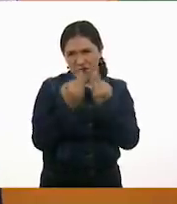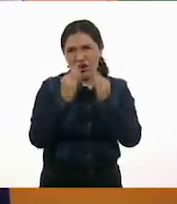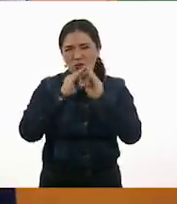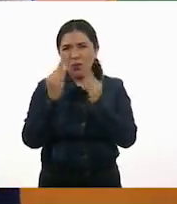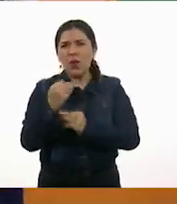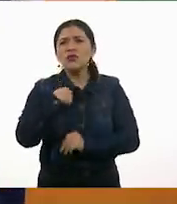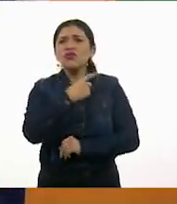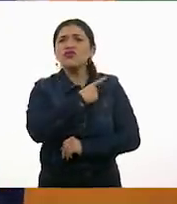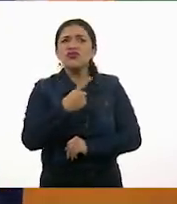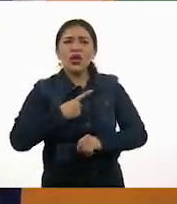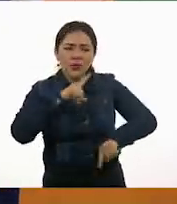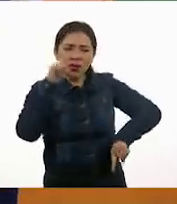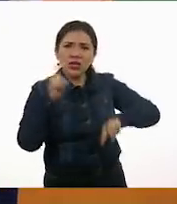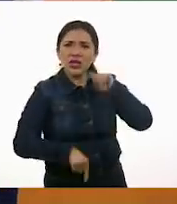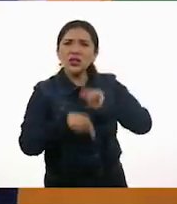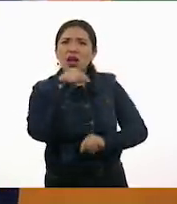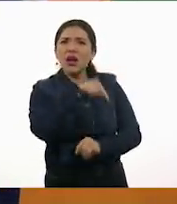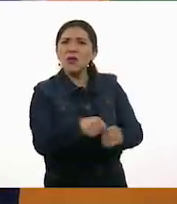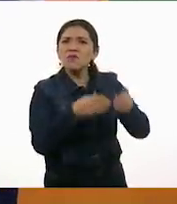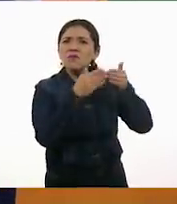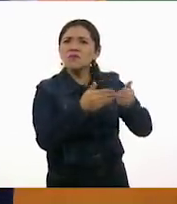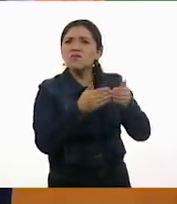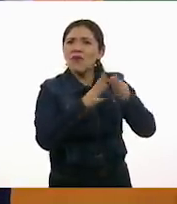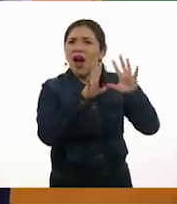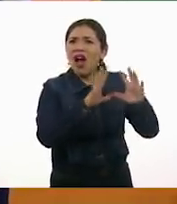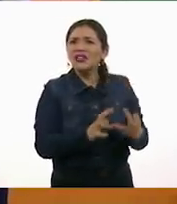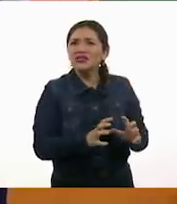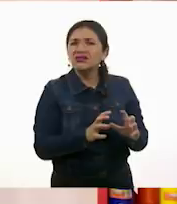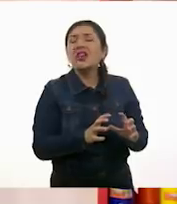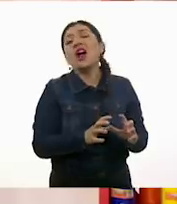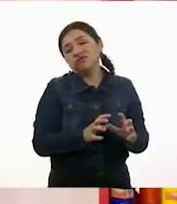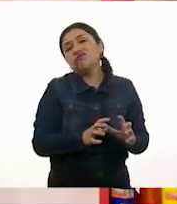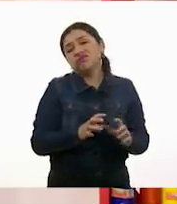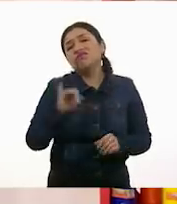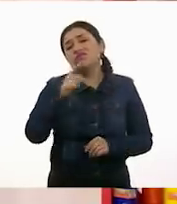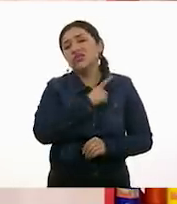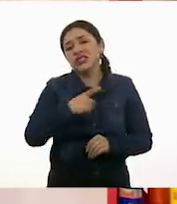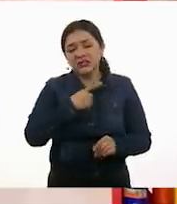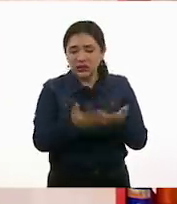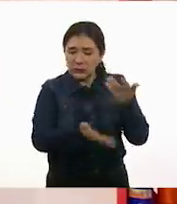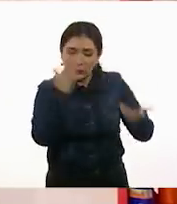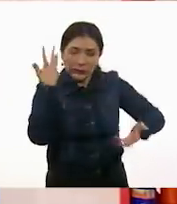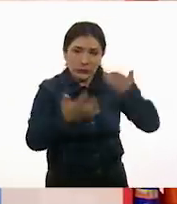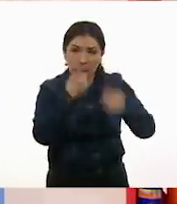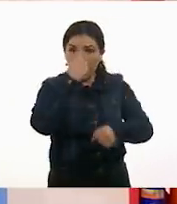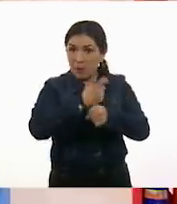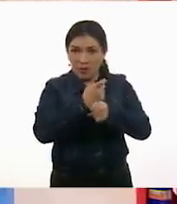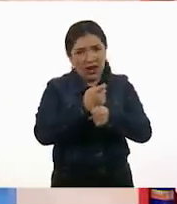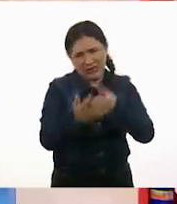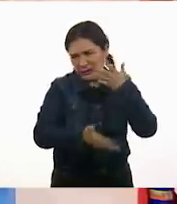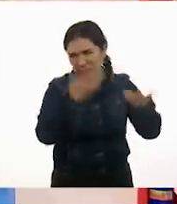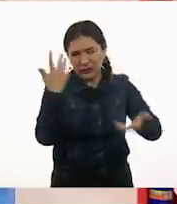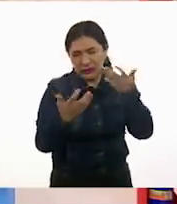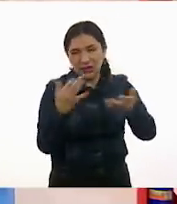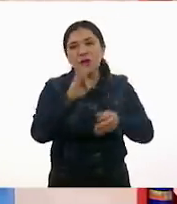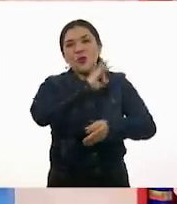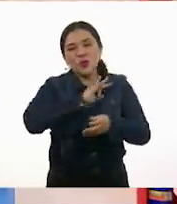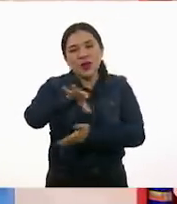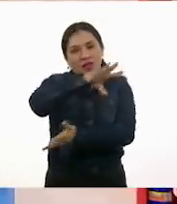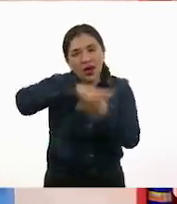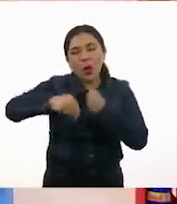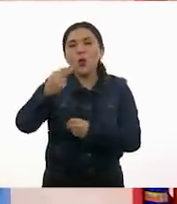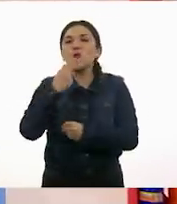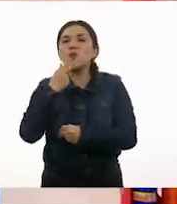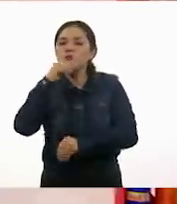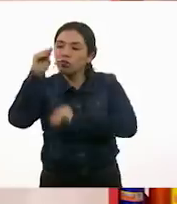tener que quitarle una pieza a nuestro otro barco. Claro, vamos a tener que desarmar el primer barco para que podamos utilizar